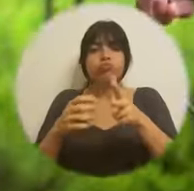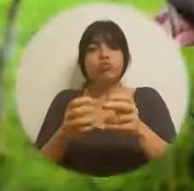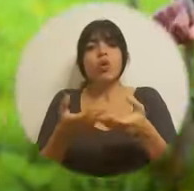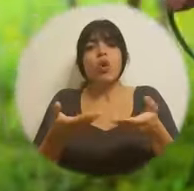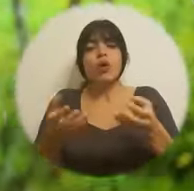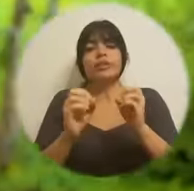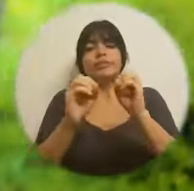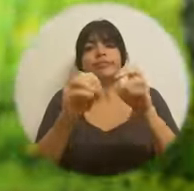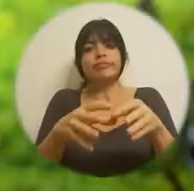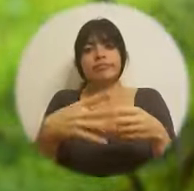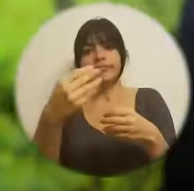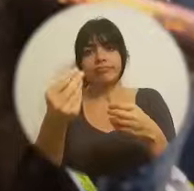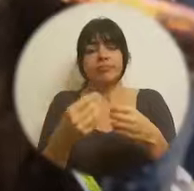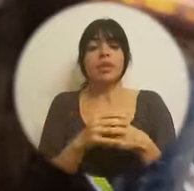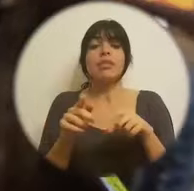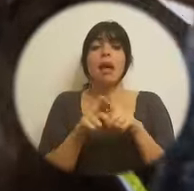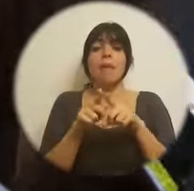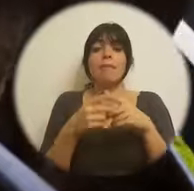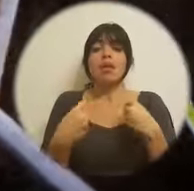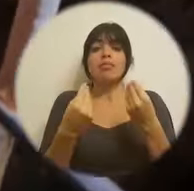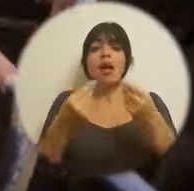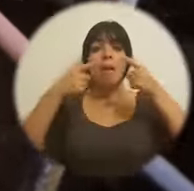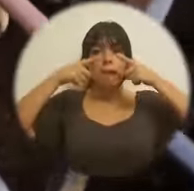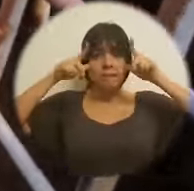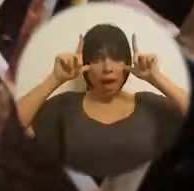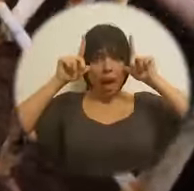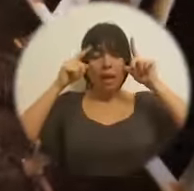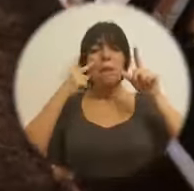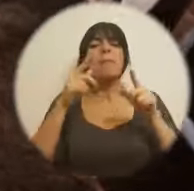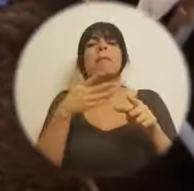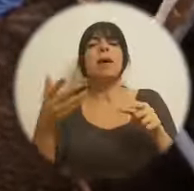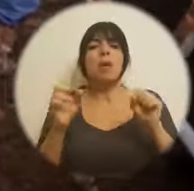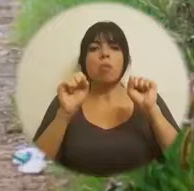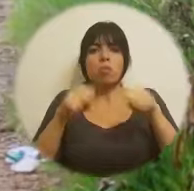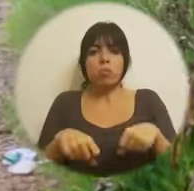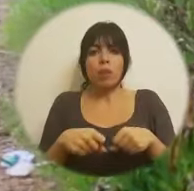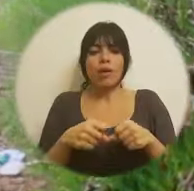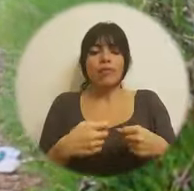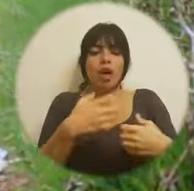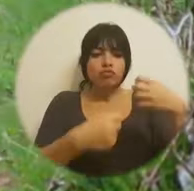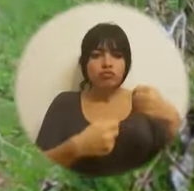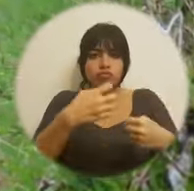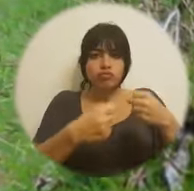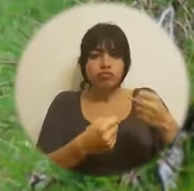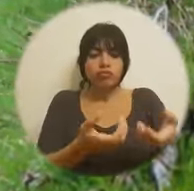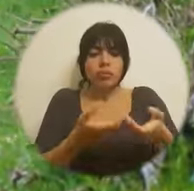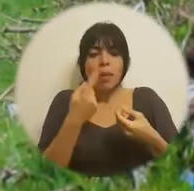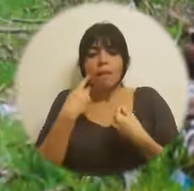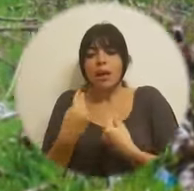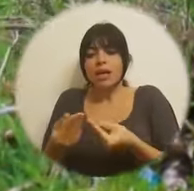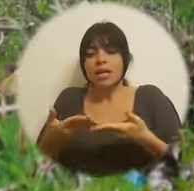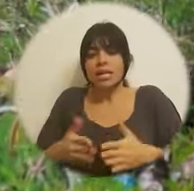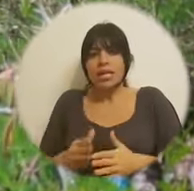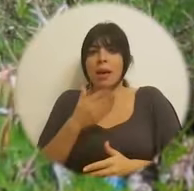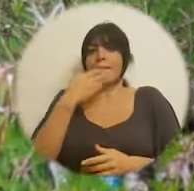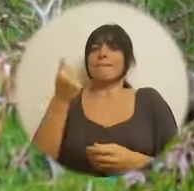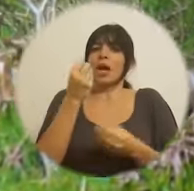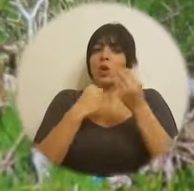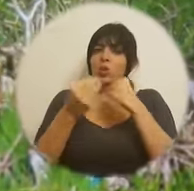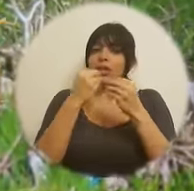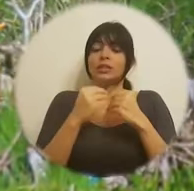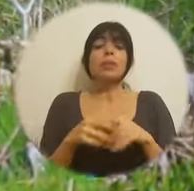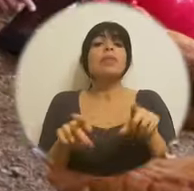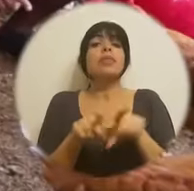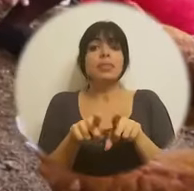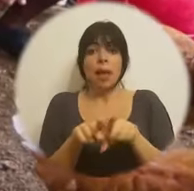sacar sus productos agrícolas. Hemos podido entregarles vacas también para que puedan obtener leche para sus hijos, para una mejor